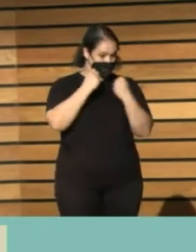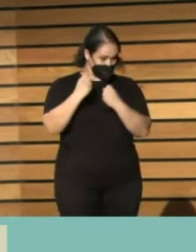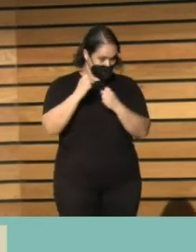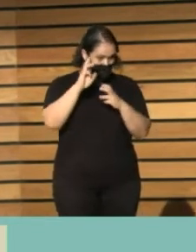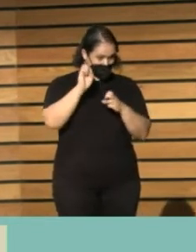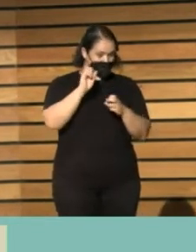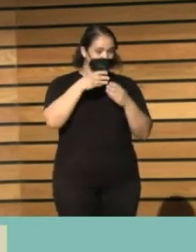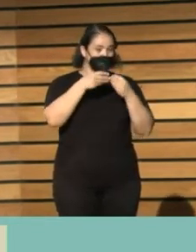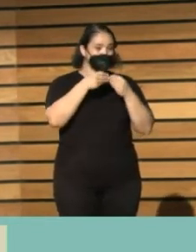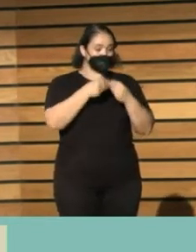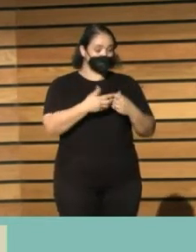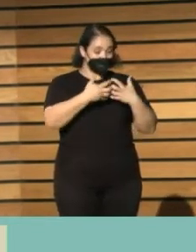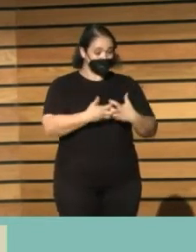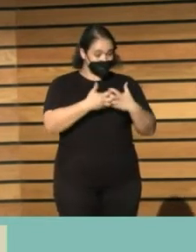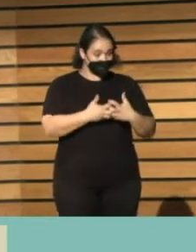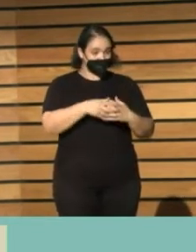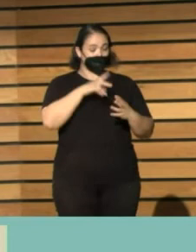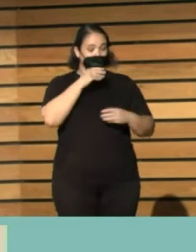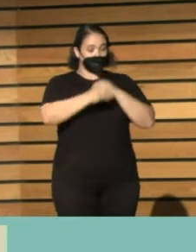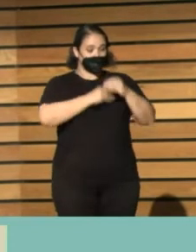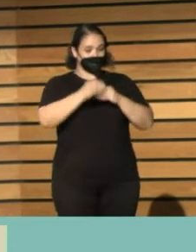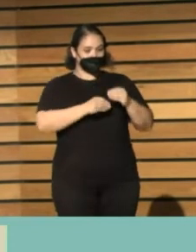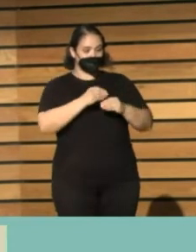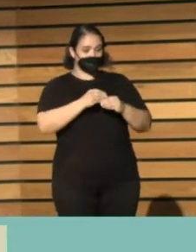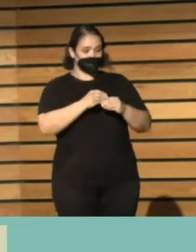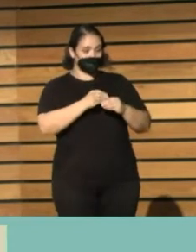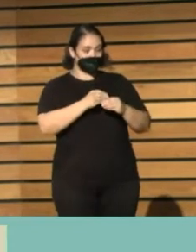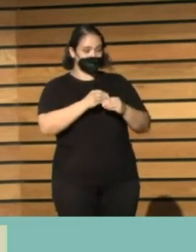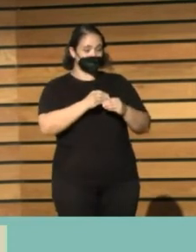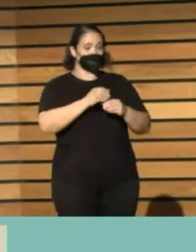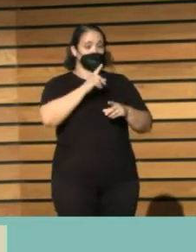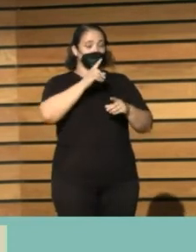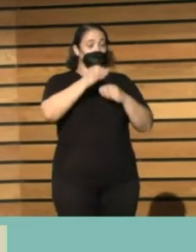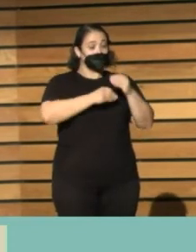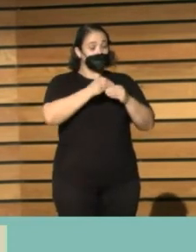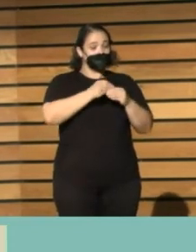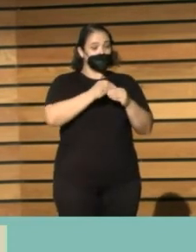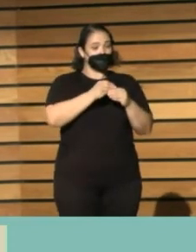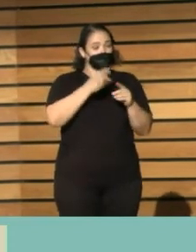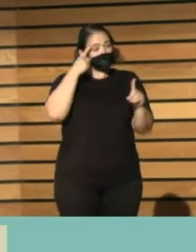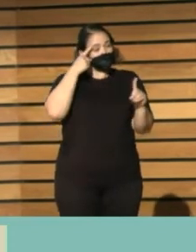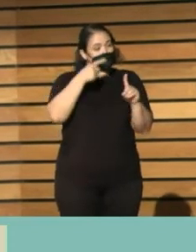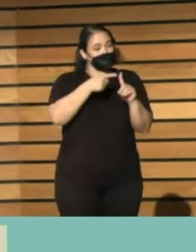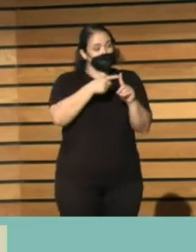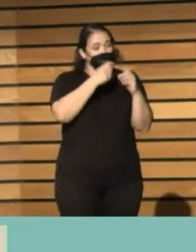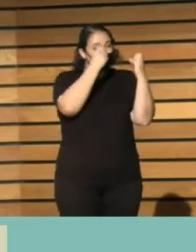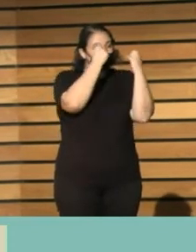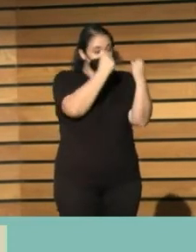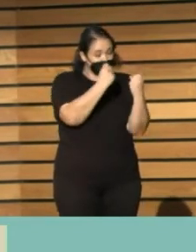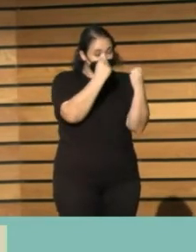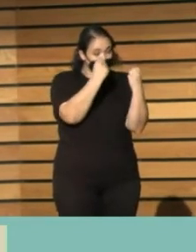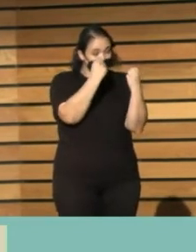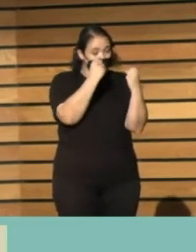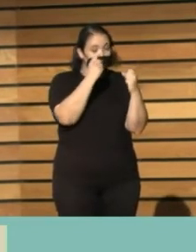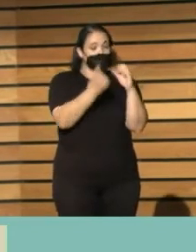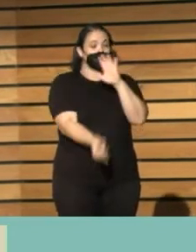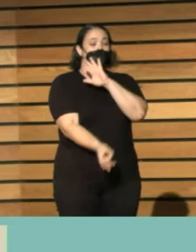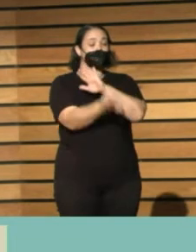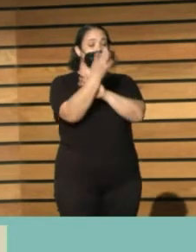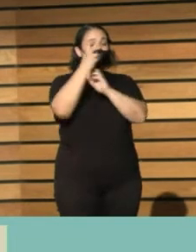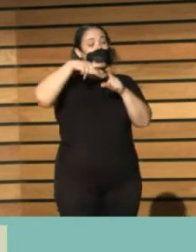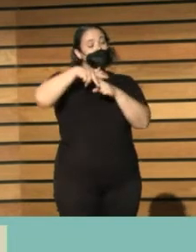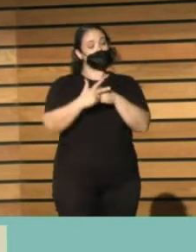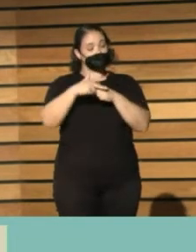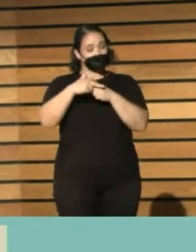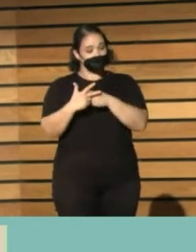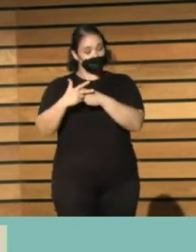mecanismos de soporte a los profesionales de las instituciones por los datos, se está haciendo referencia a fortalecer la creación de herramientas